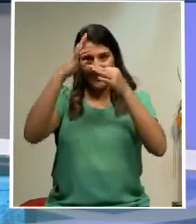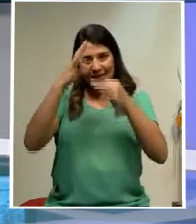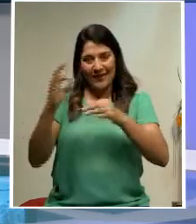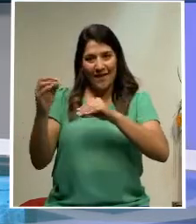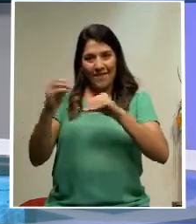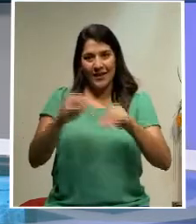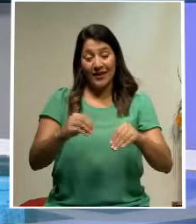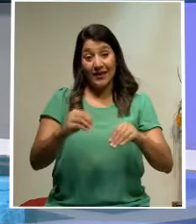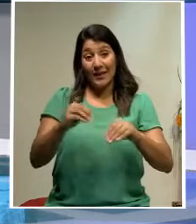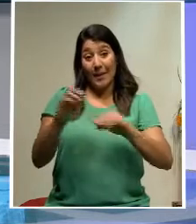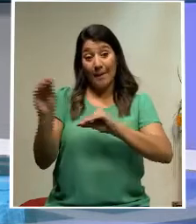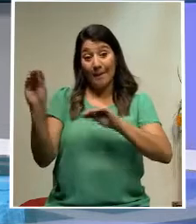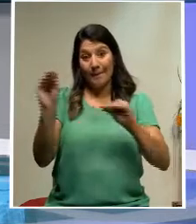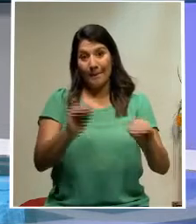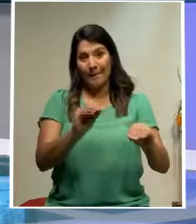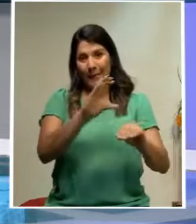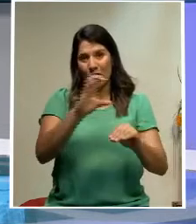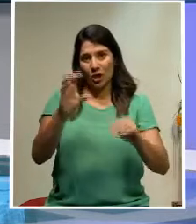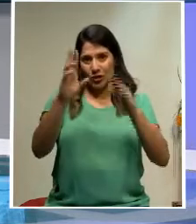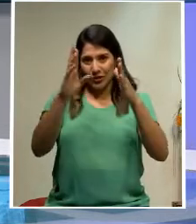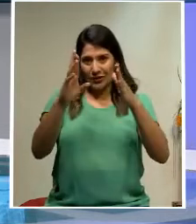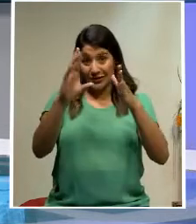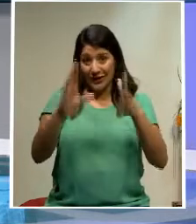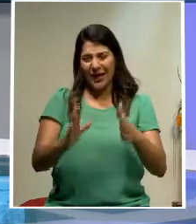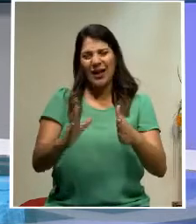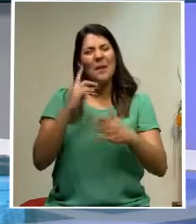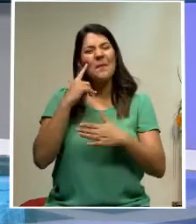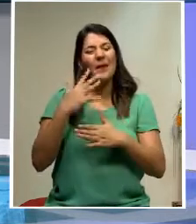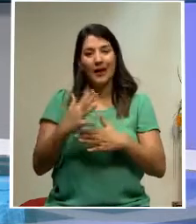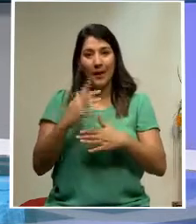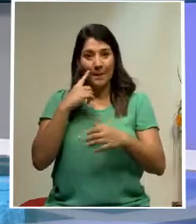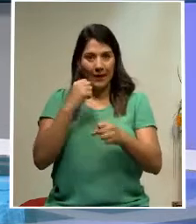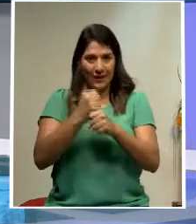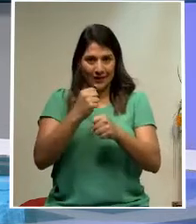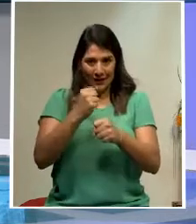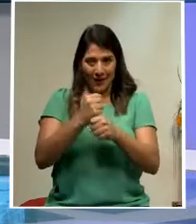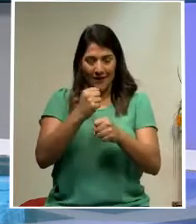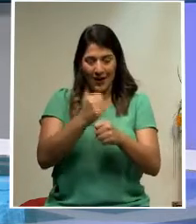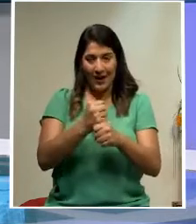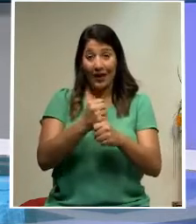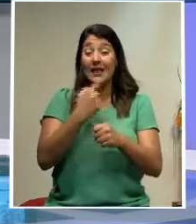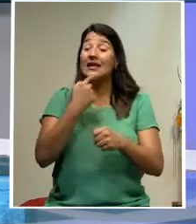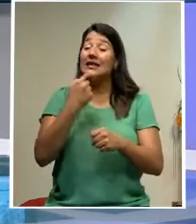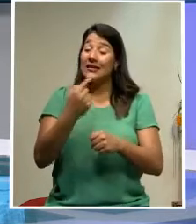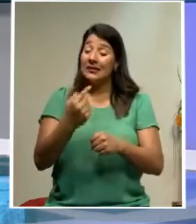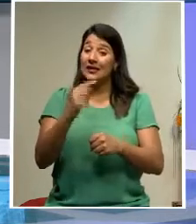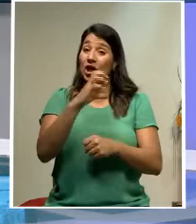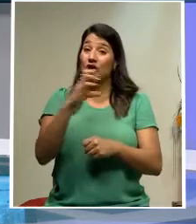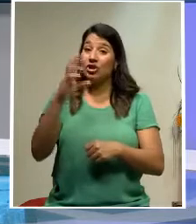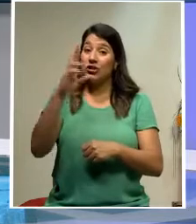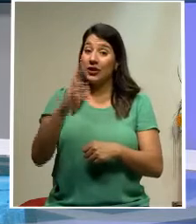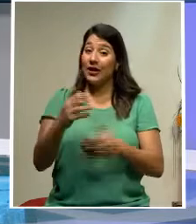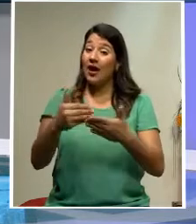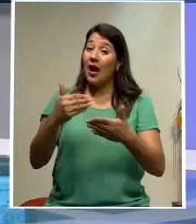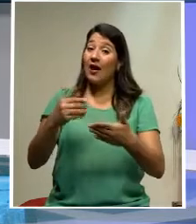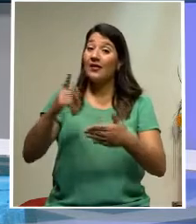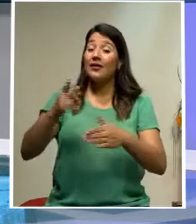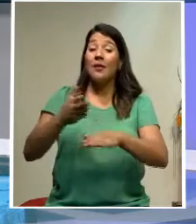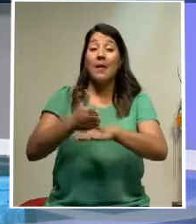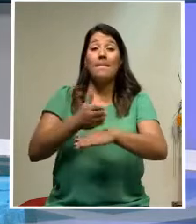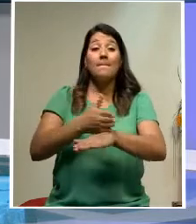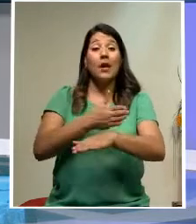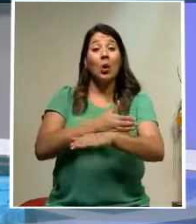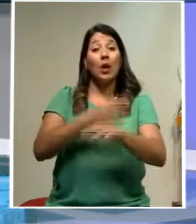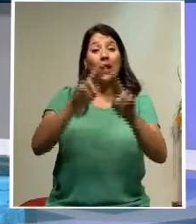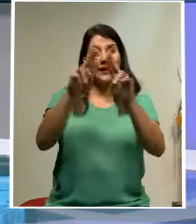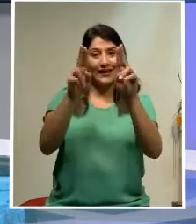Cámara de Hoteles y algunos diputados concuerdan en que el país debe mejorar su conectividad de Internet, por